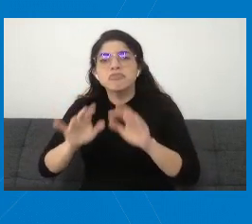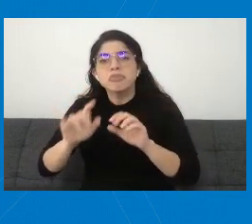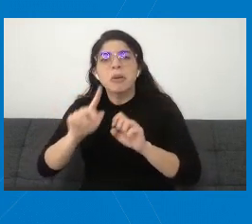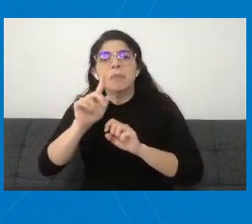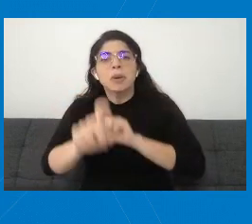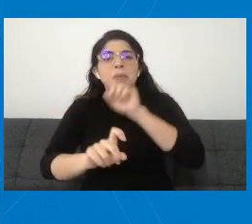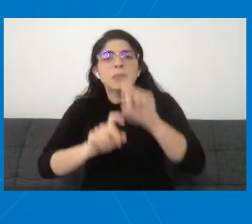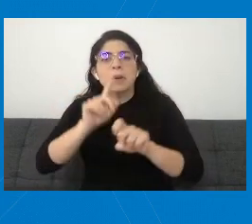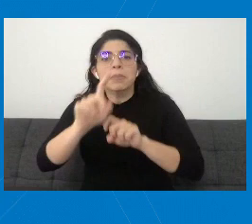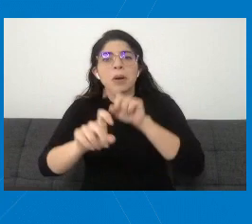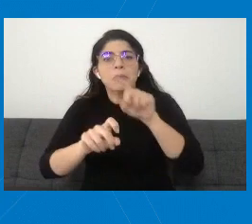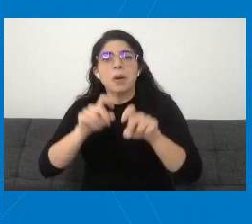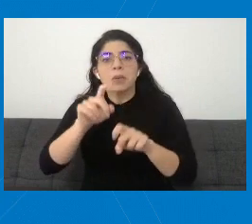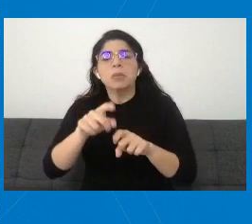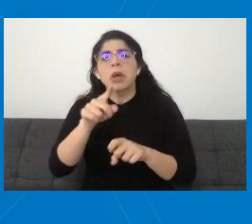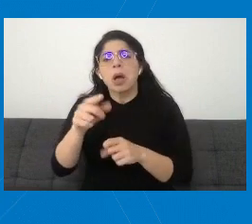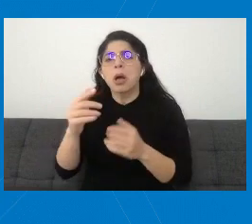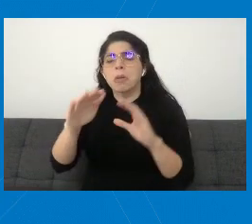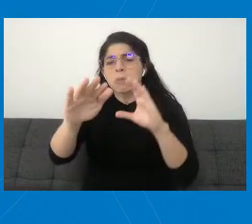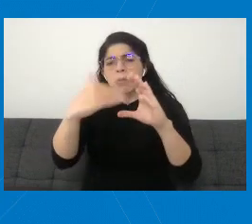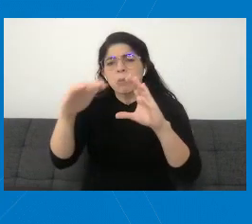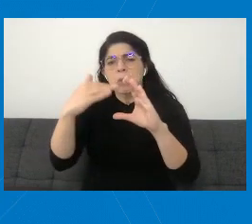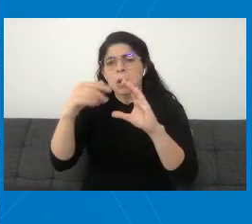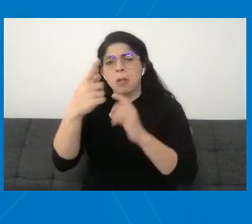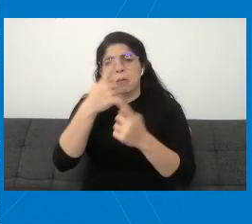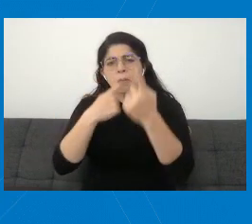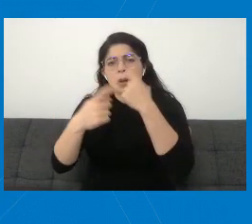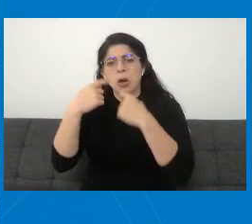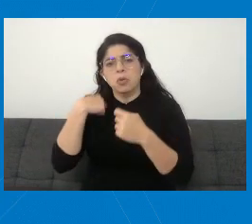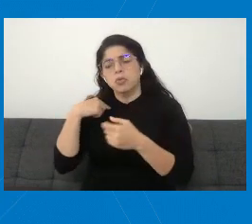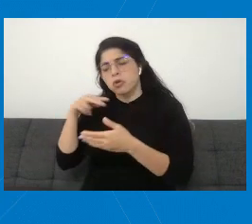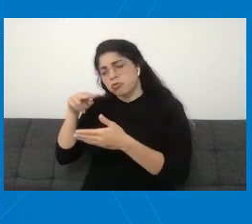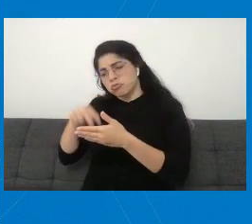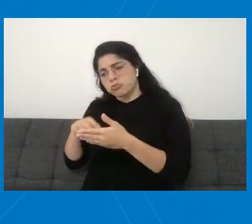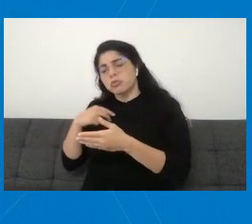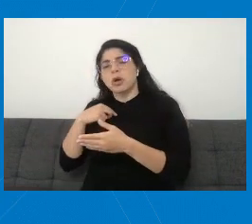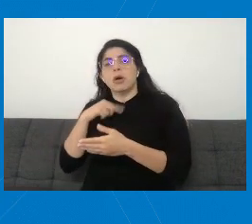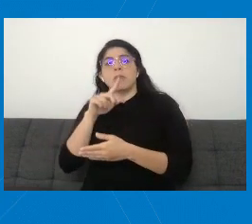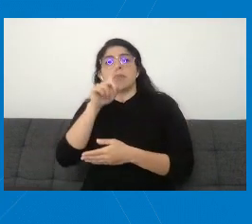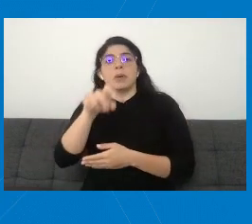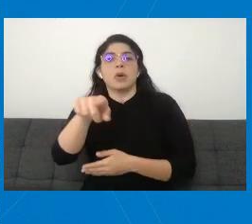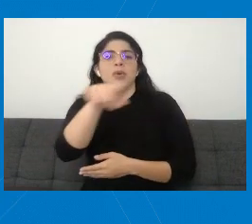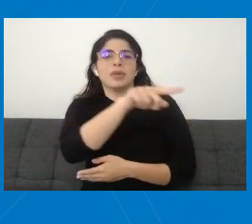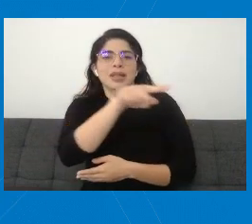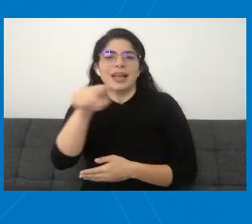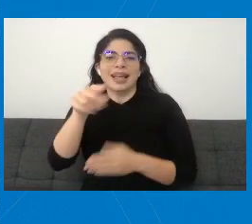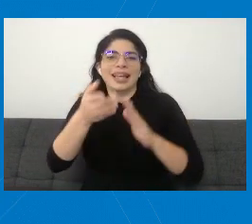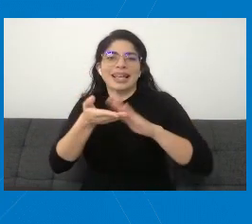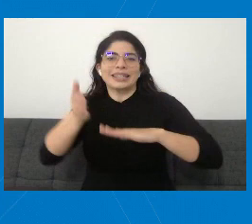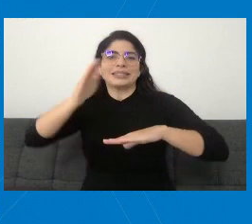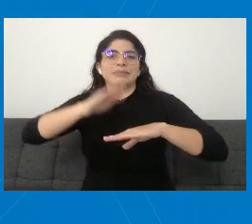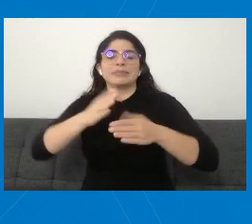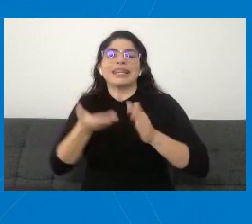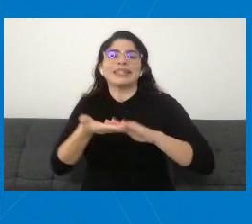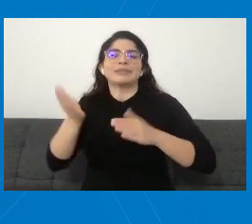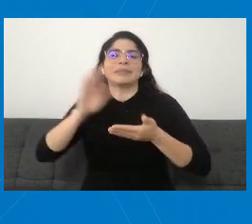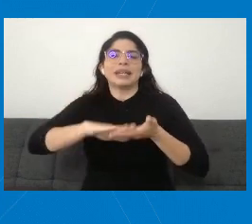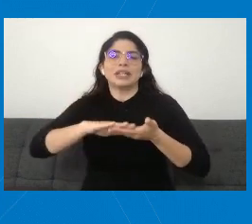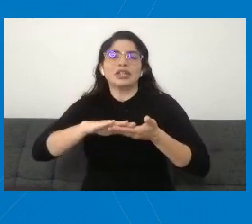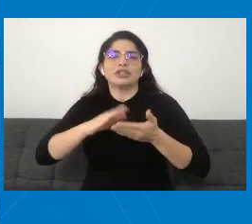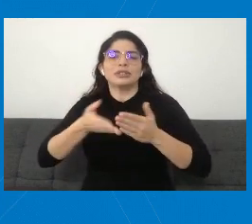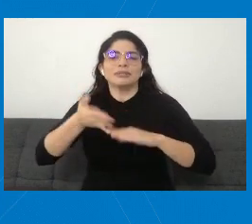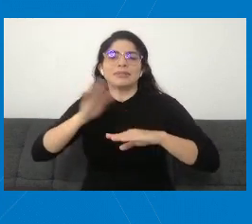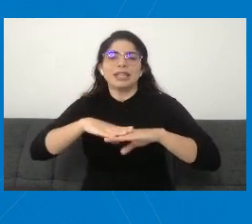a hacernos llegar sus consultas para que los expertos nos puedan responder esas